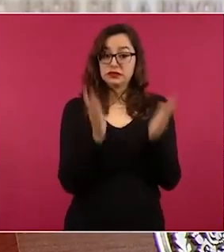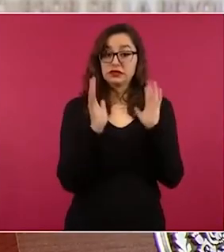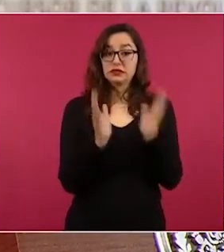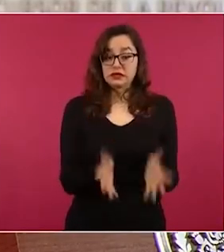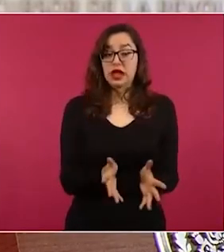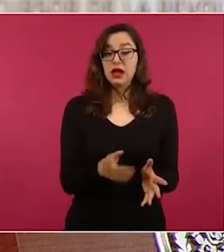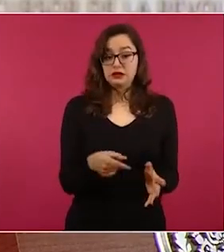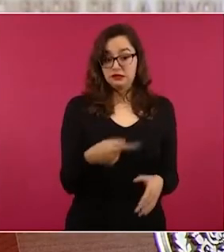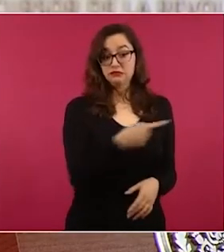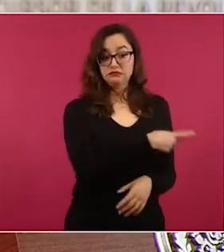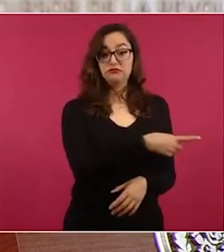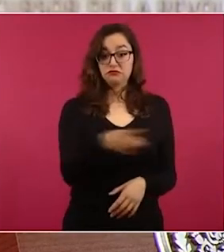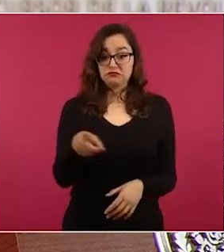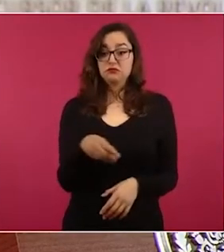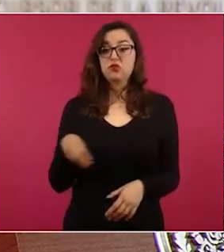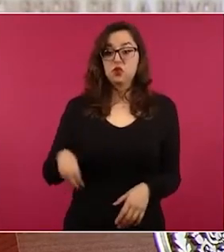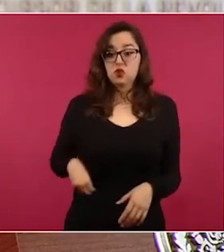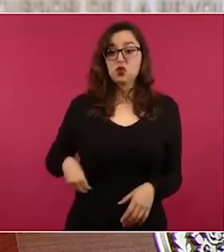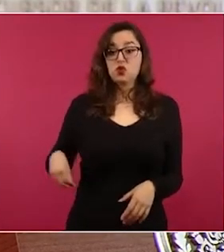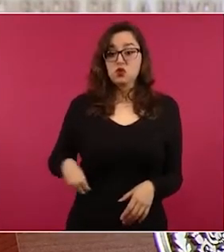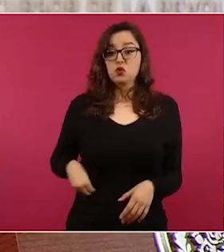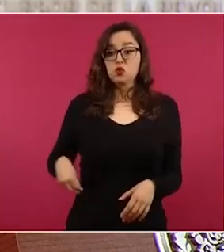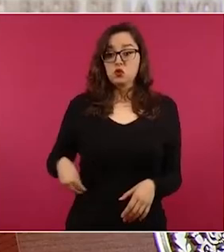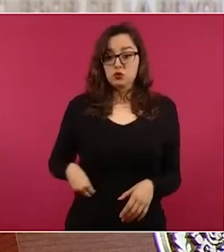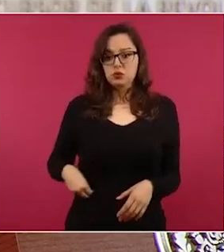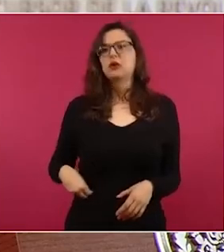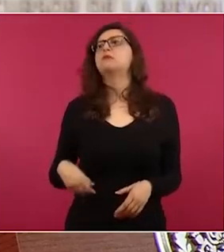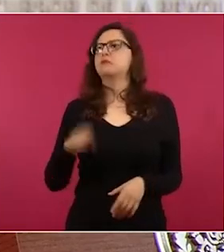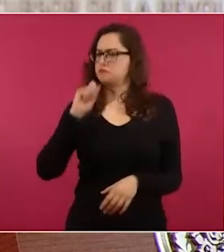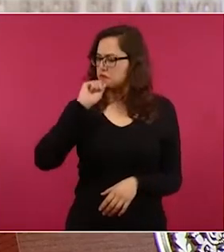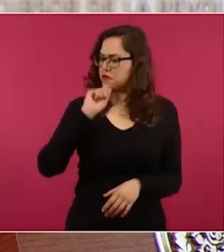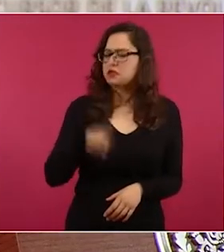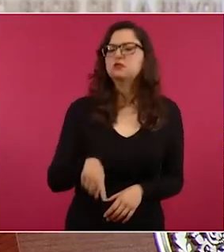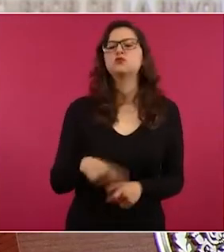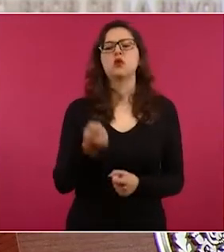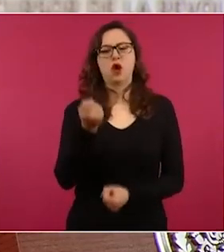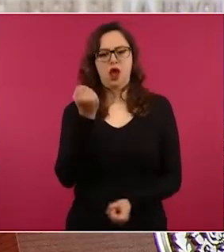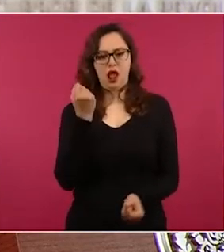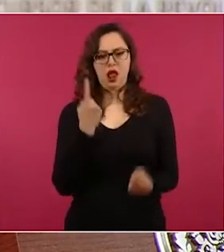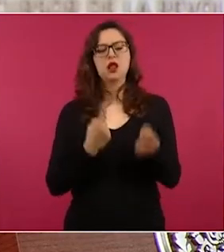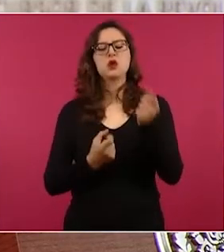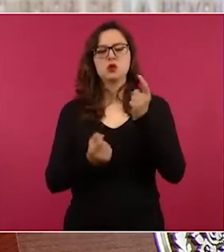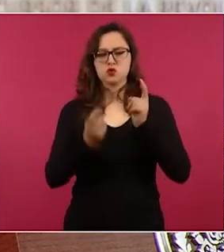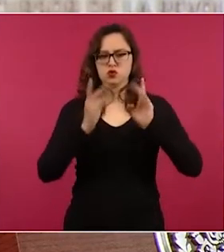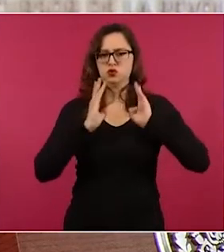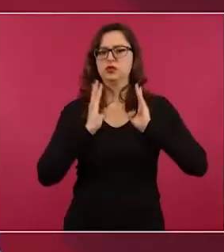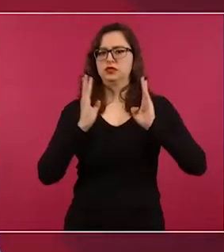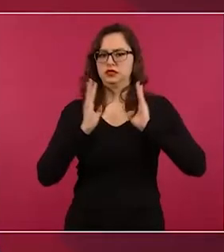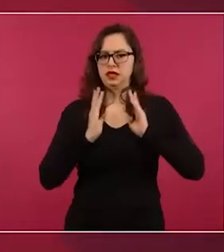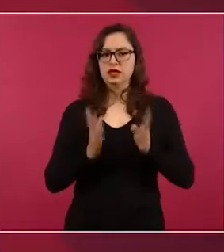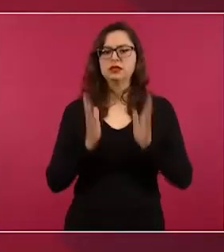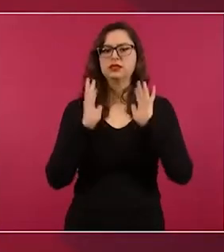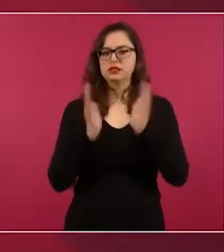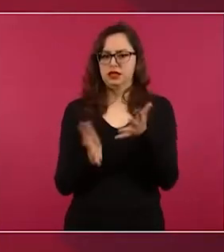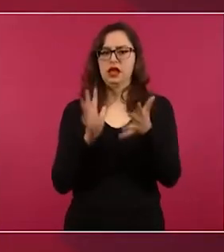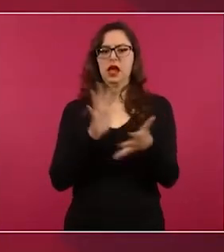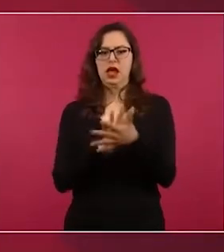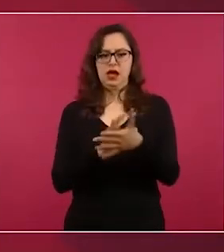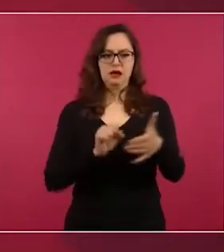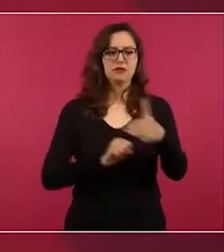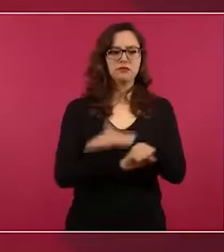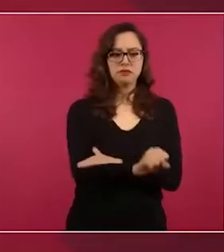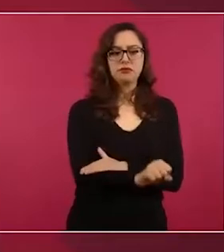responsables, como militares, como autoridades